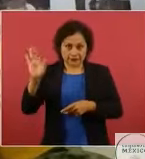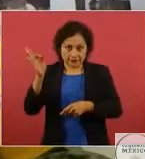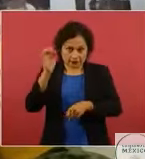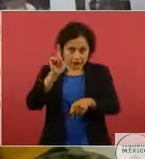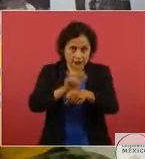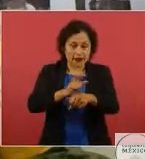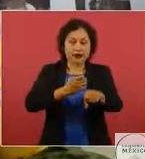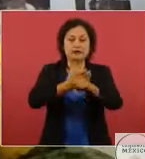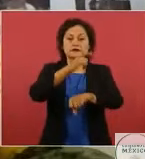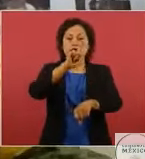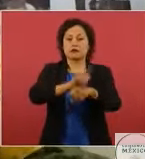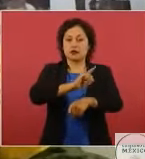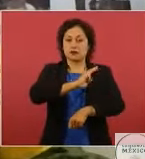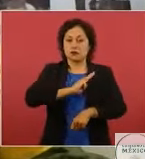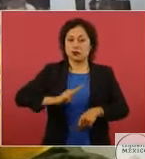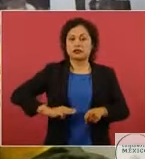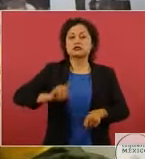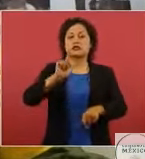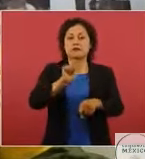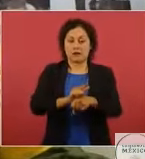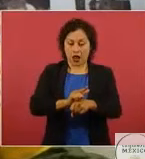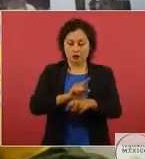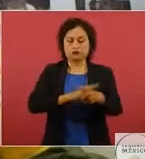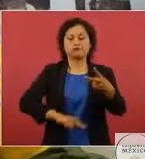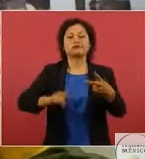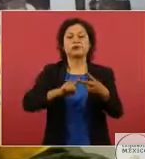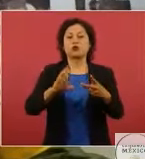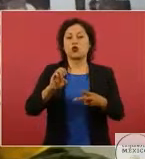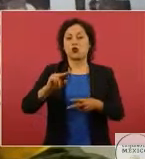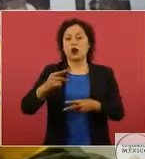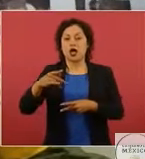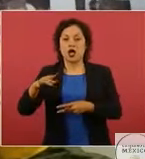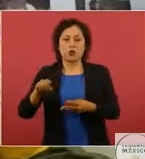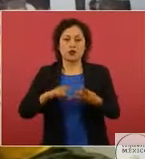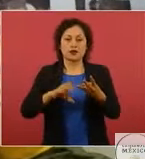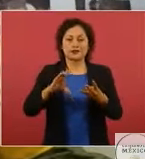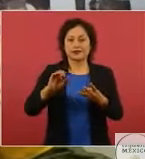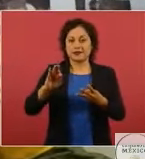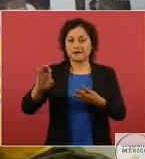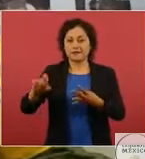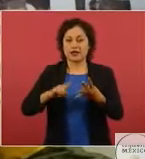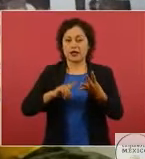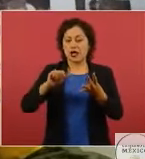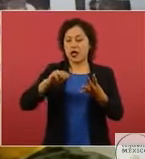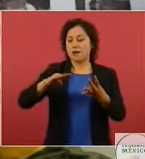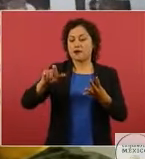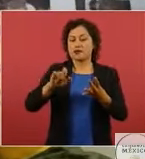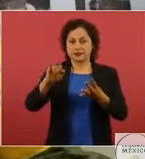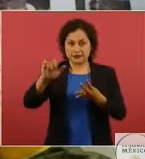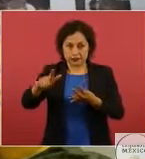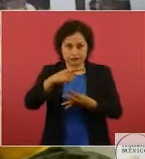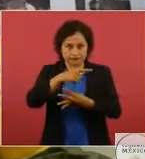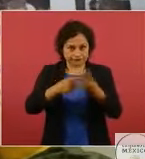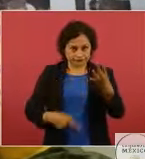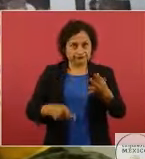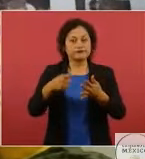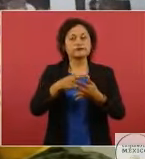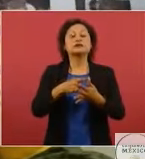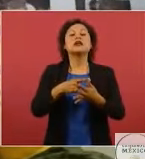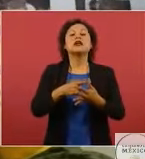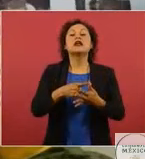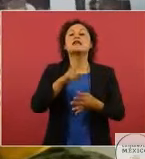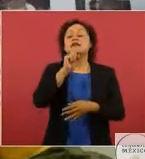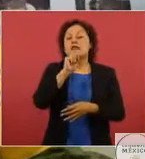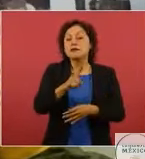Estatal y Municipal, Conagua, Comisión Federal de Electricidad, Amexit. También tenemos 190